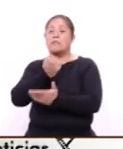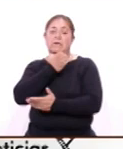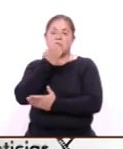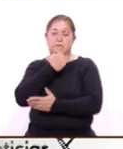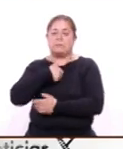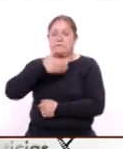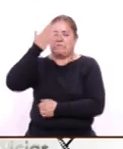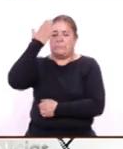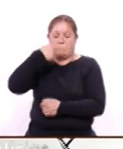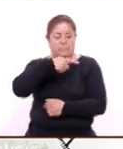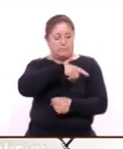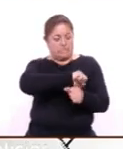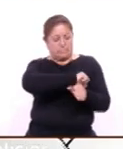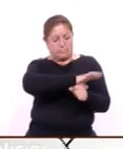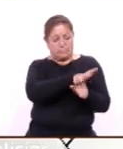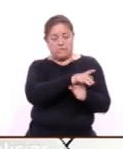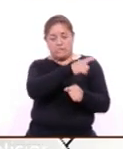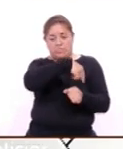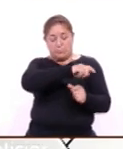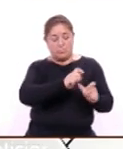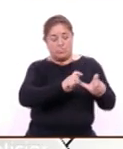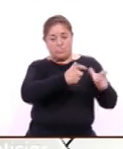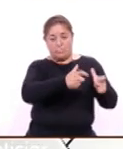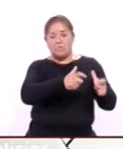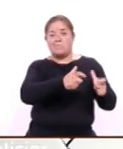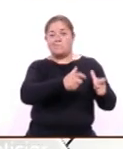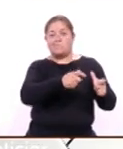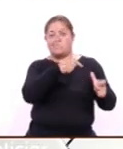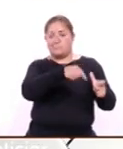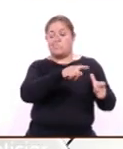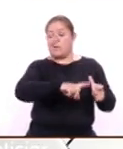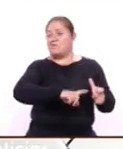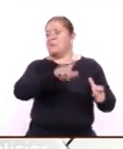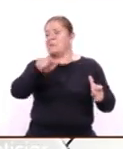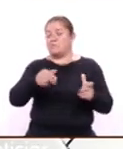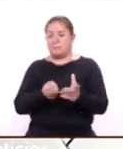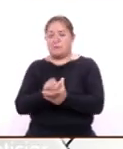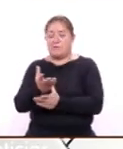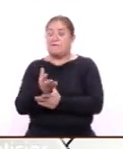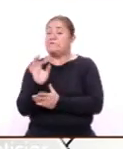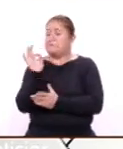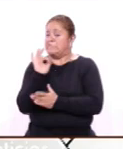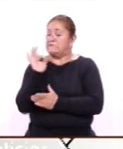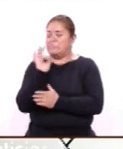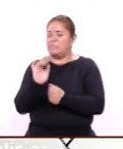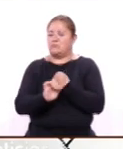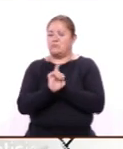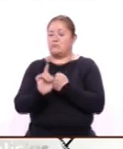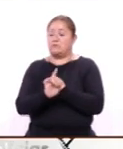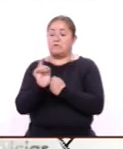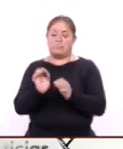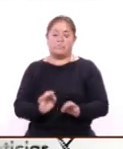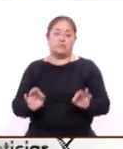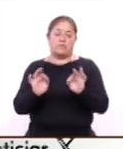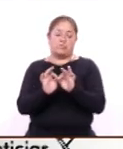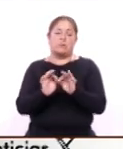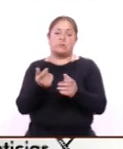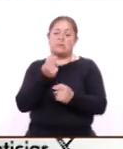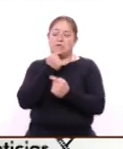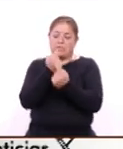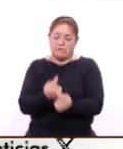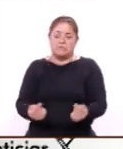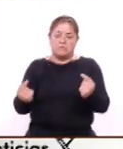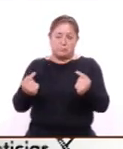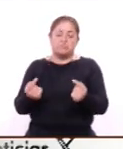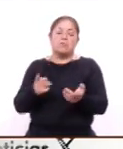sabíamos que iba a haber probablemente por el tema del COVID y después del confinamiento algún problema pues importante en nuestros menores en las